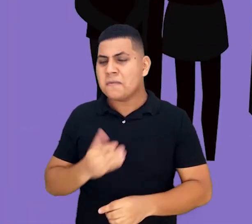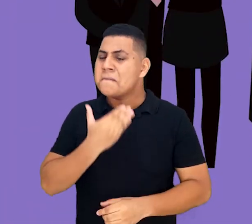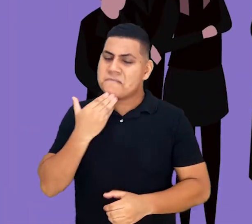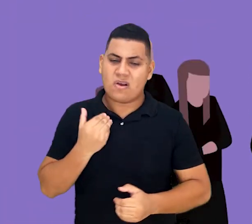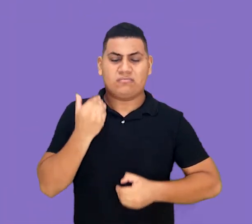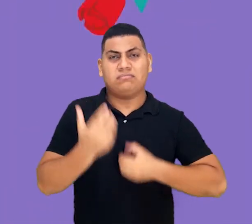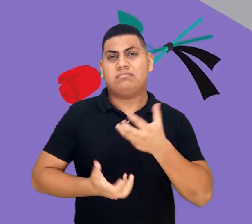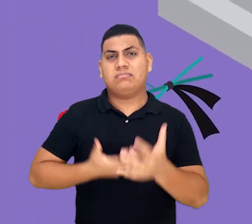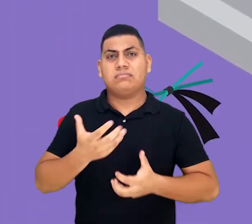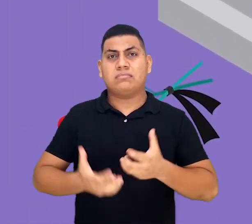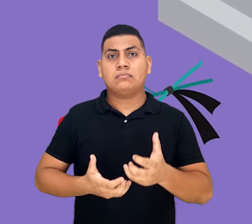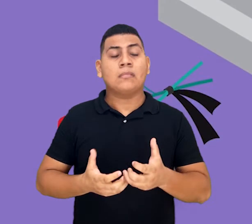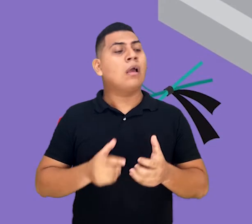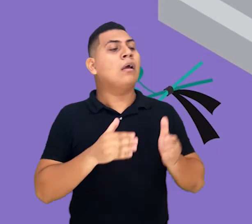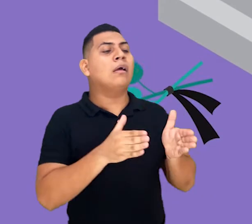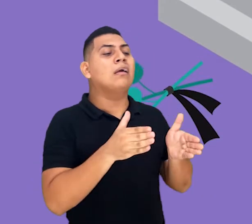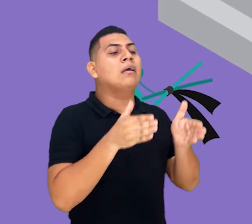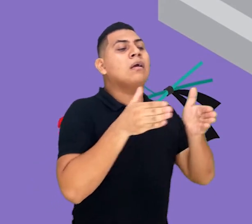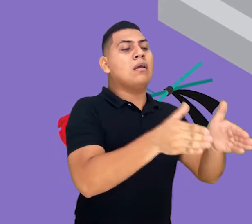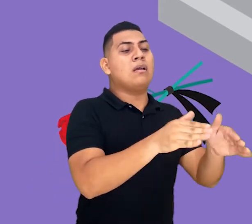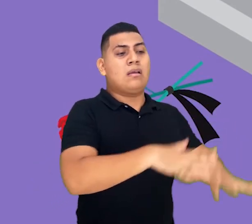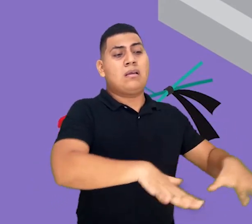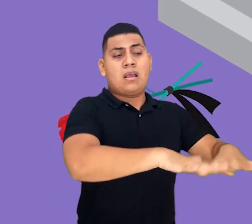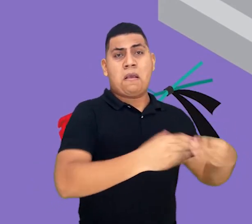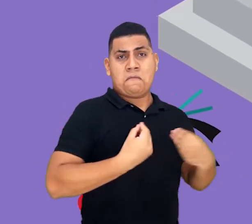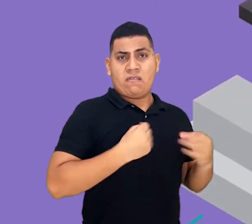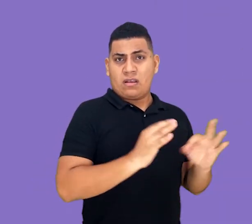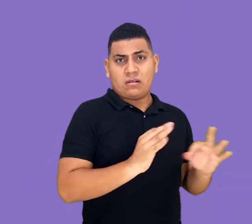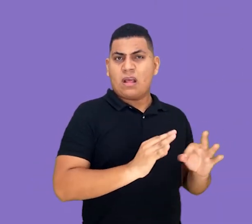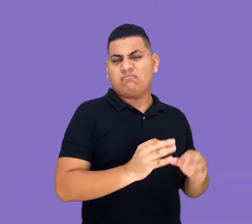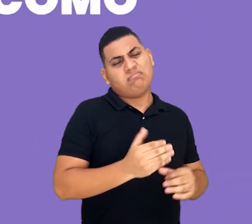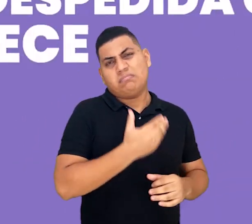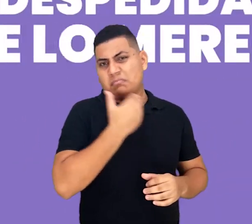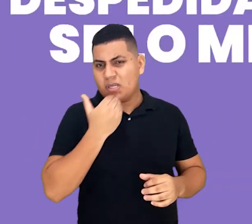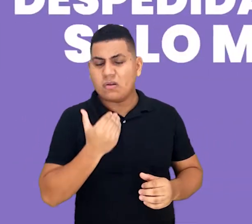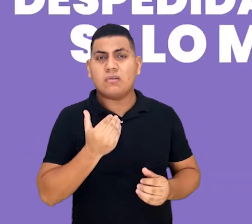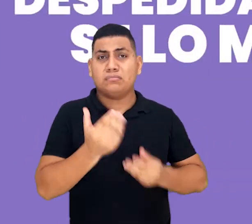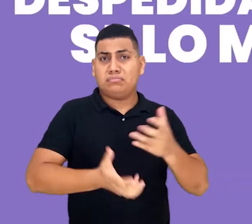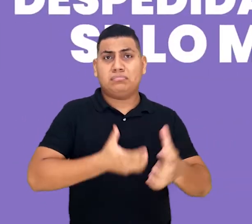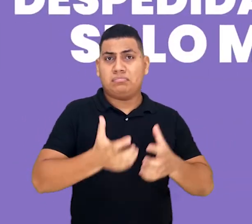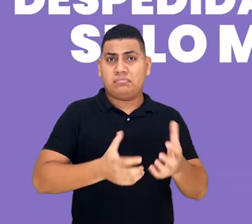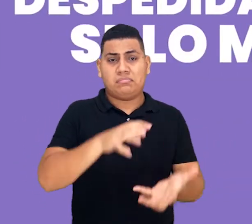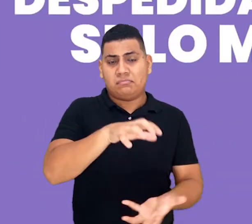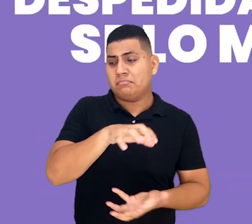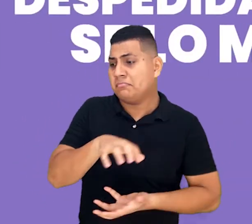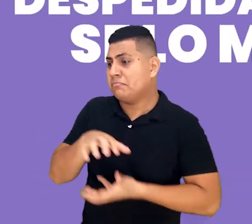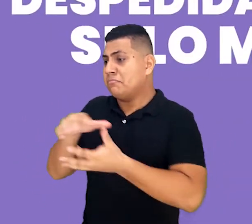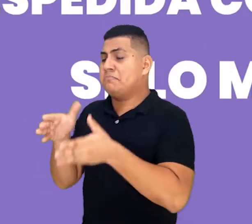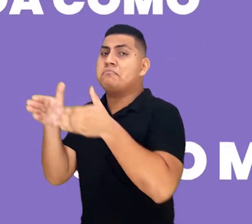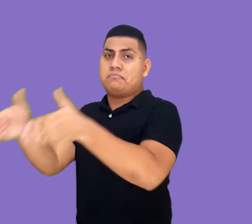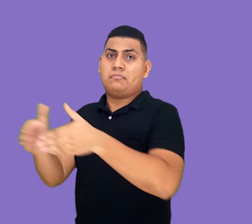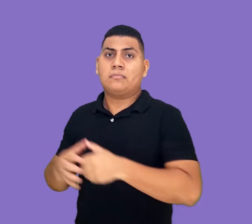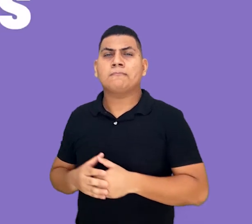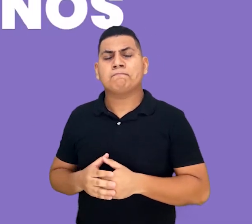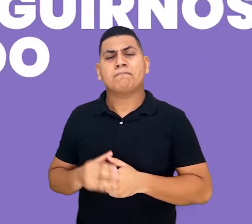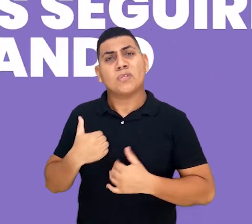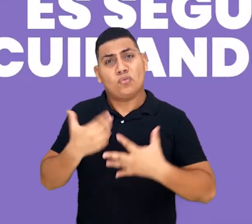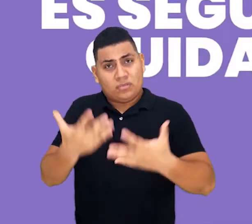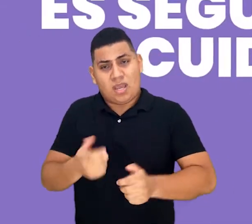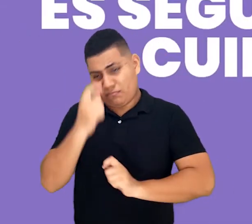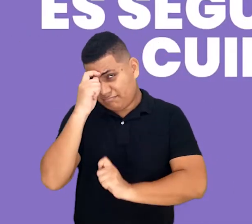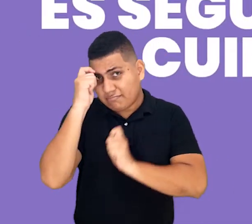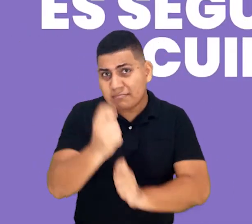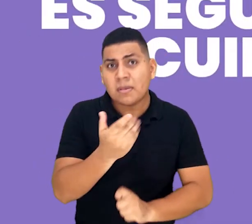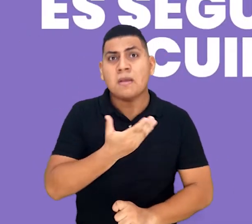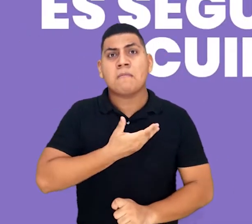porque no queríamos enterrarla en una ciudad donde ella no vivió aunque a mí no hubiese gustado darle una despedida como se lo merece sabemos que en